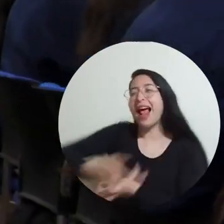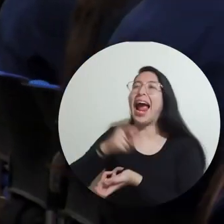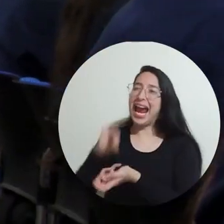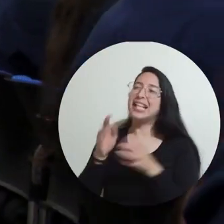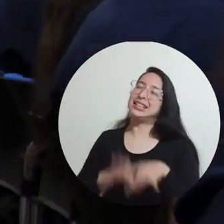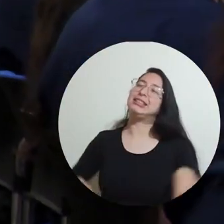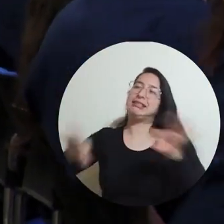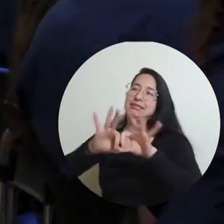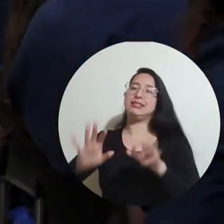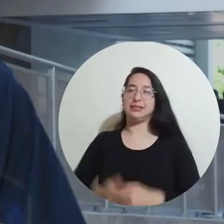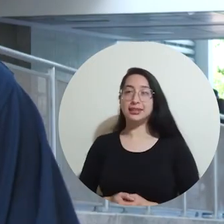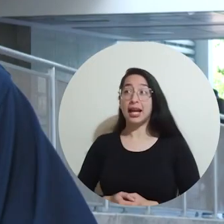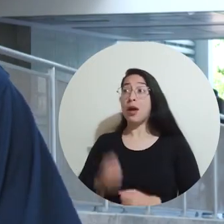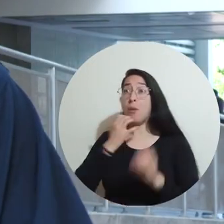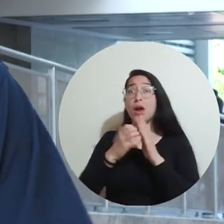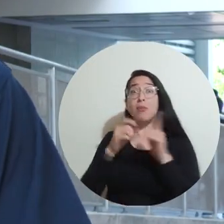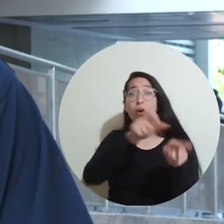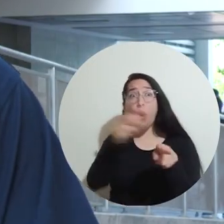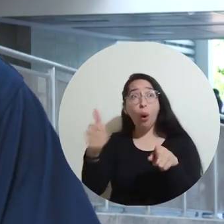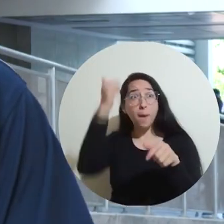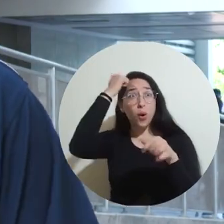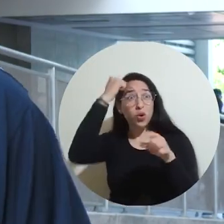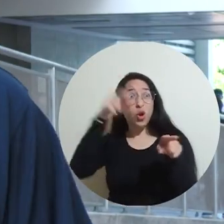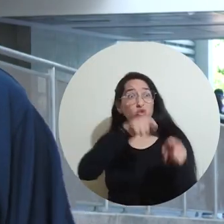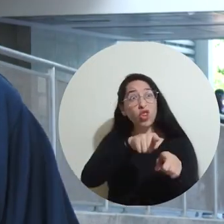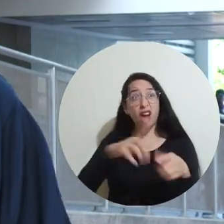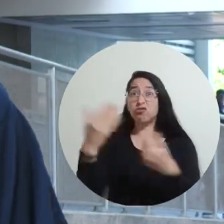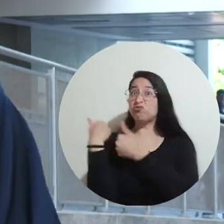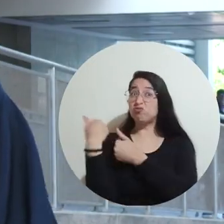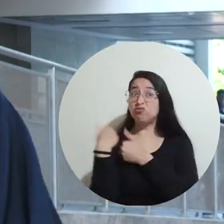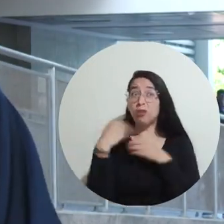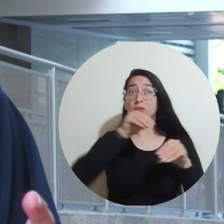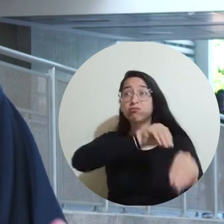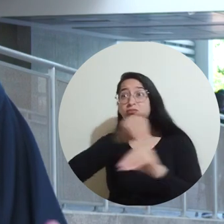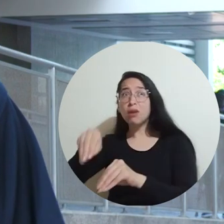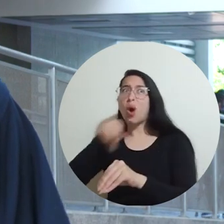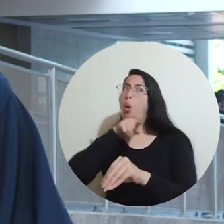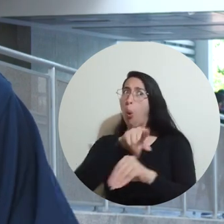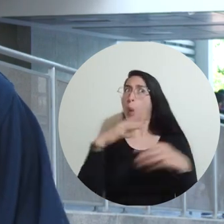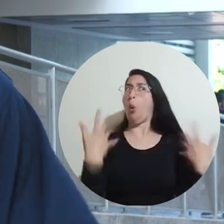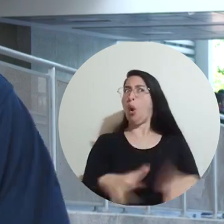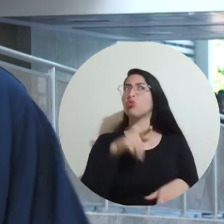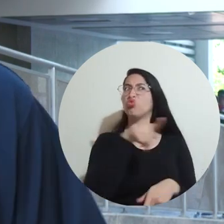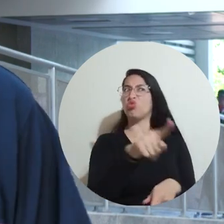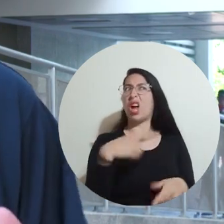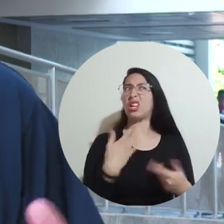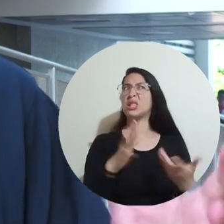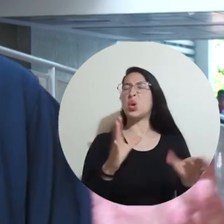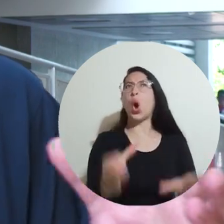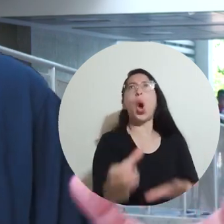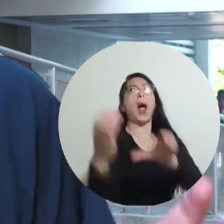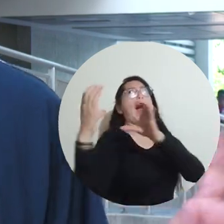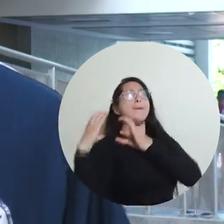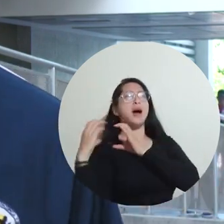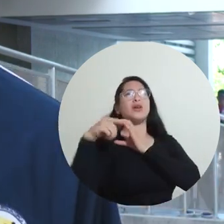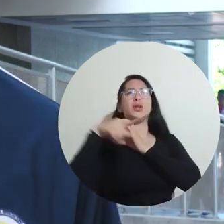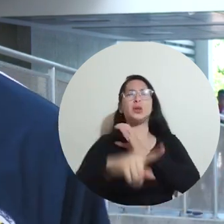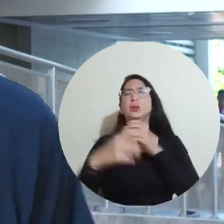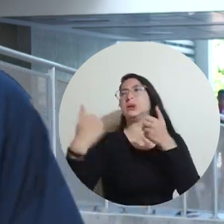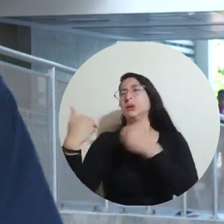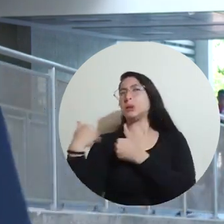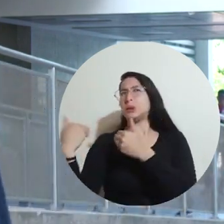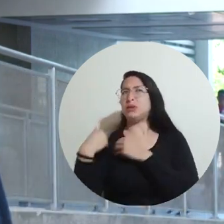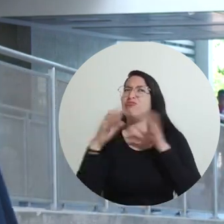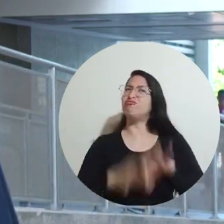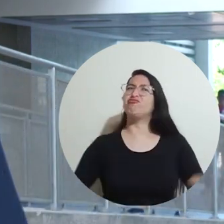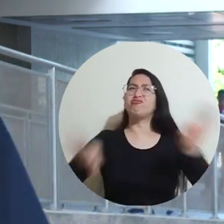A los encargados de formar deportistas, pues que tienen en sus manos una labor muy importante de alejar